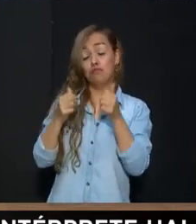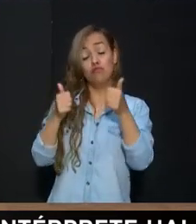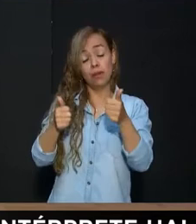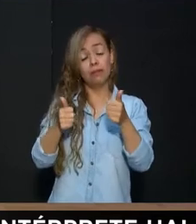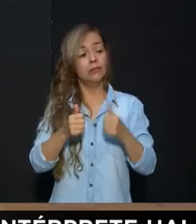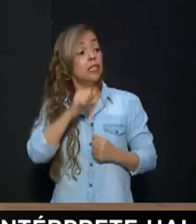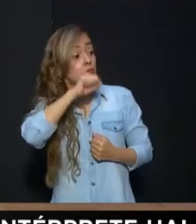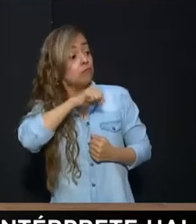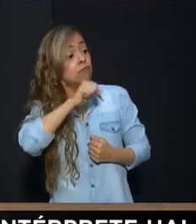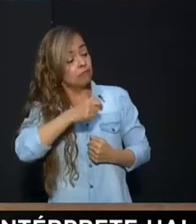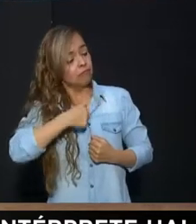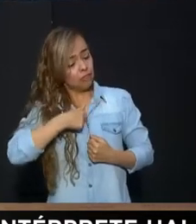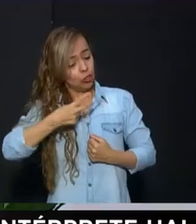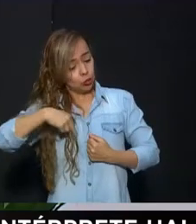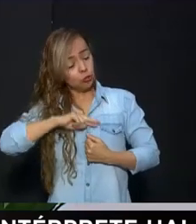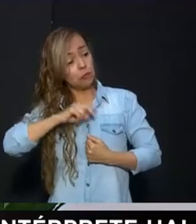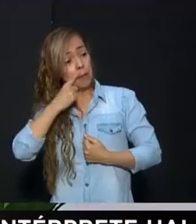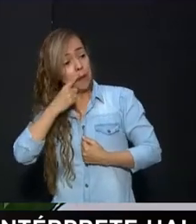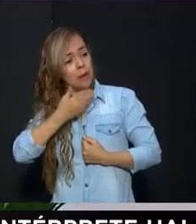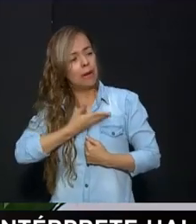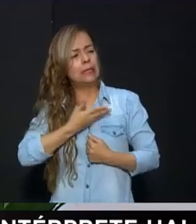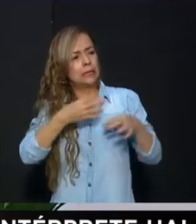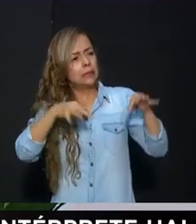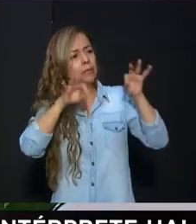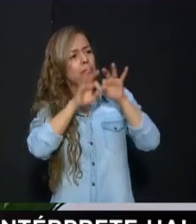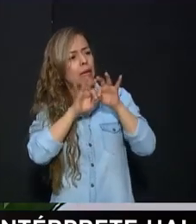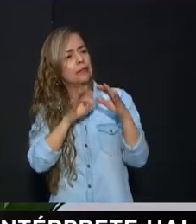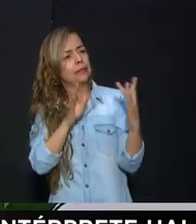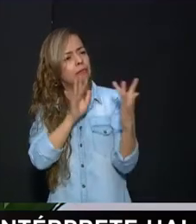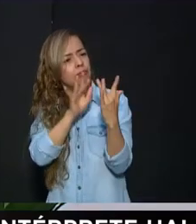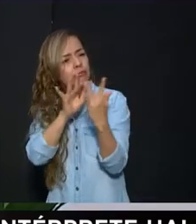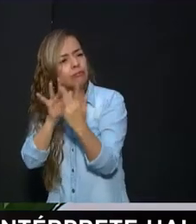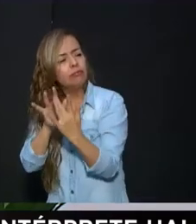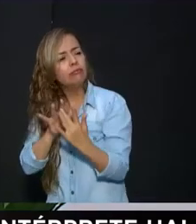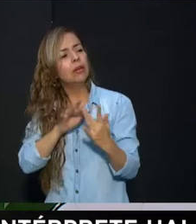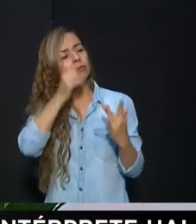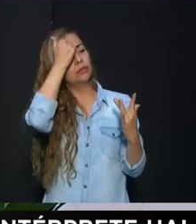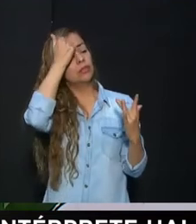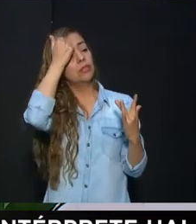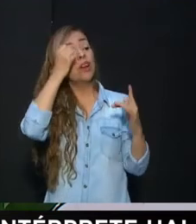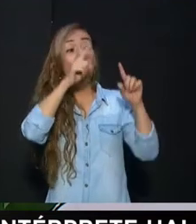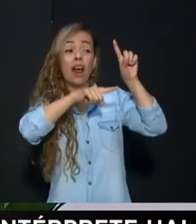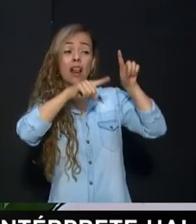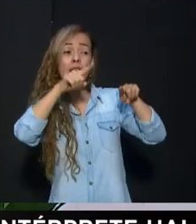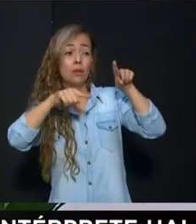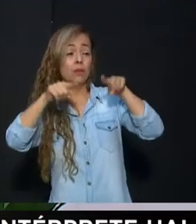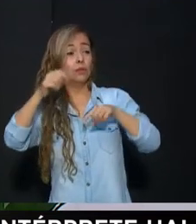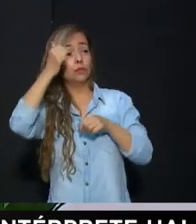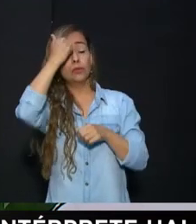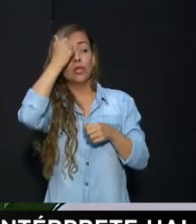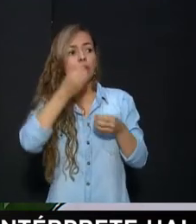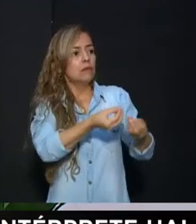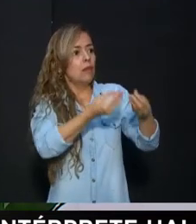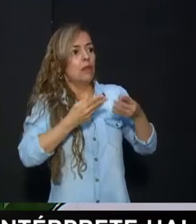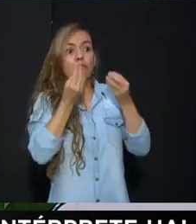de familia Estar pues en contacto con los profesores Pero hay profesores que a veces Ponen